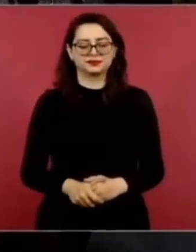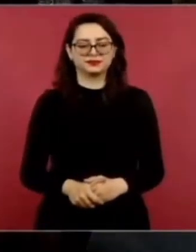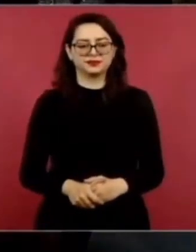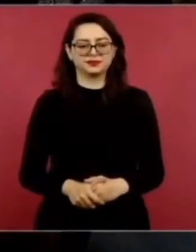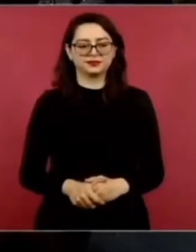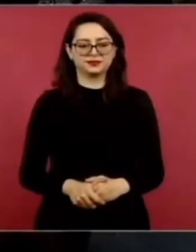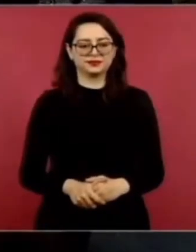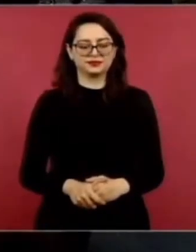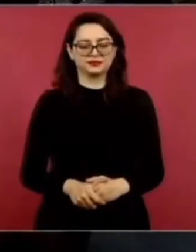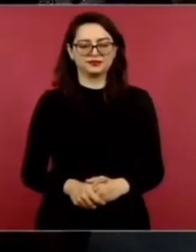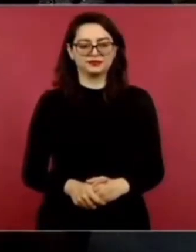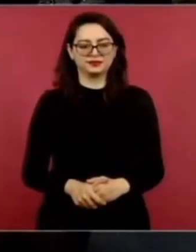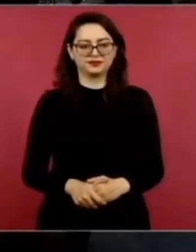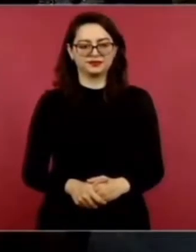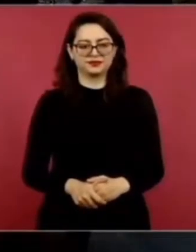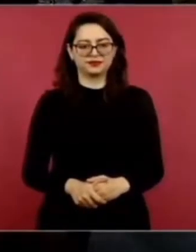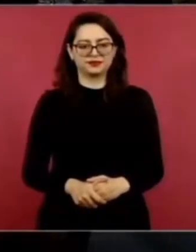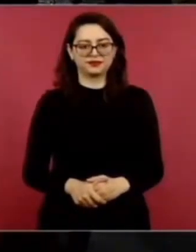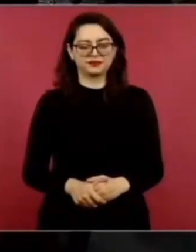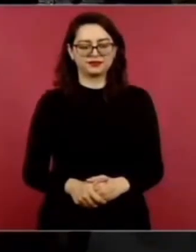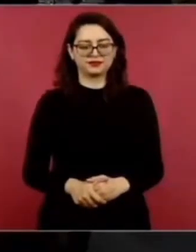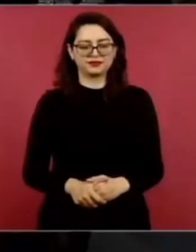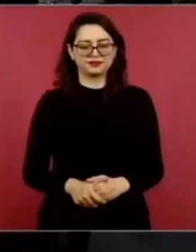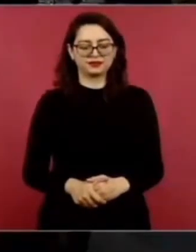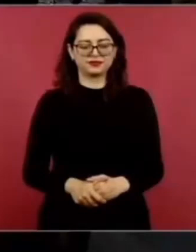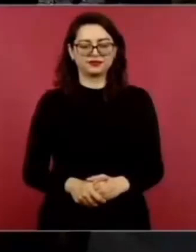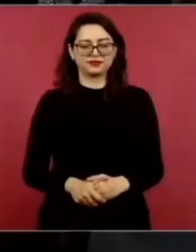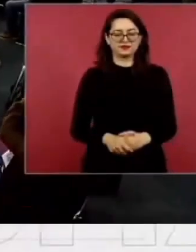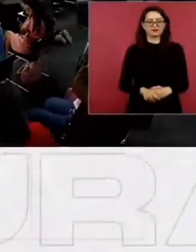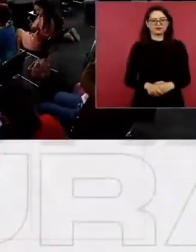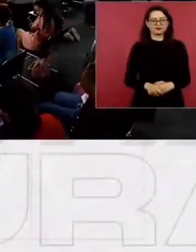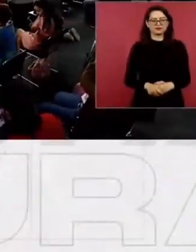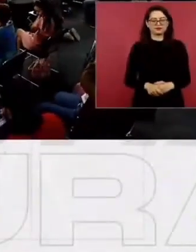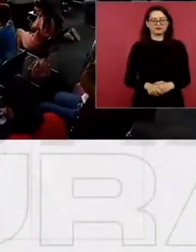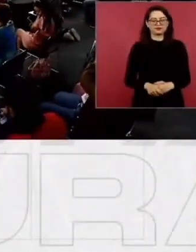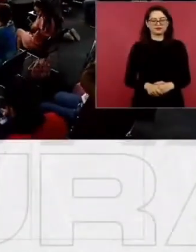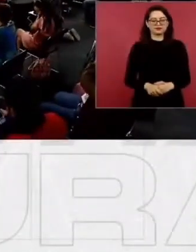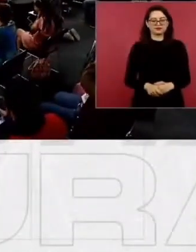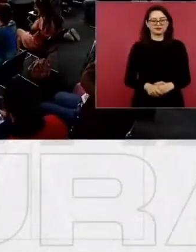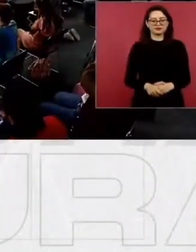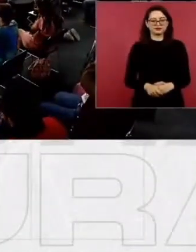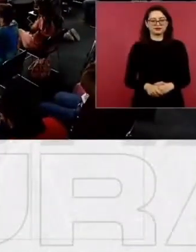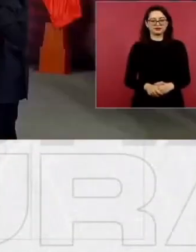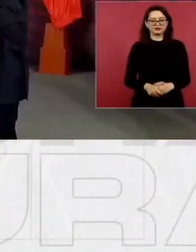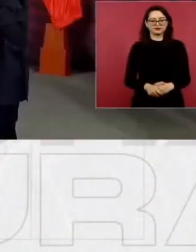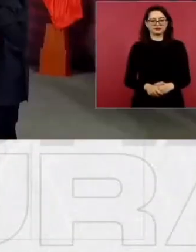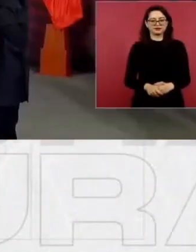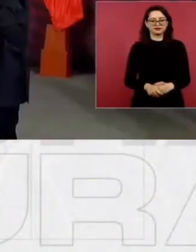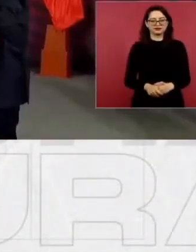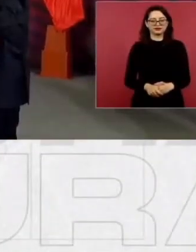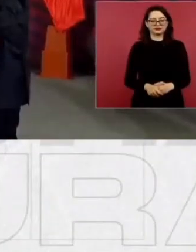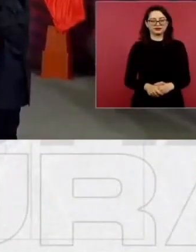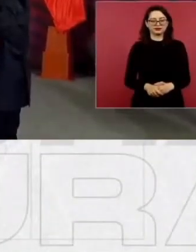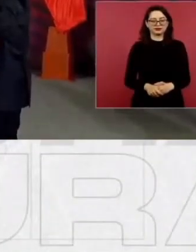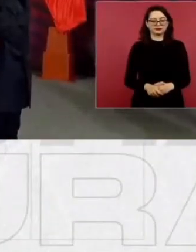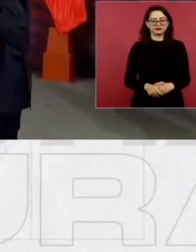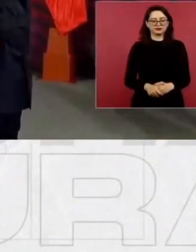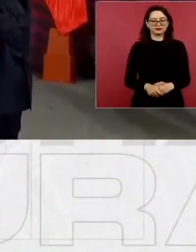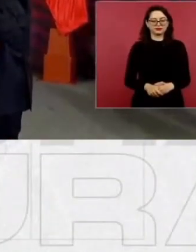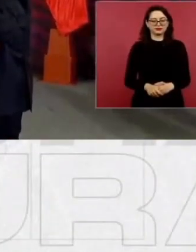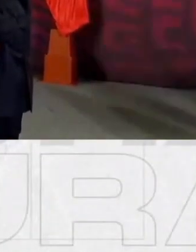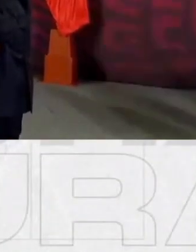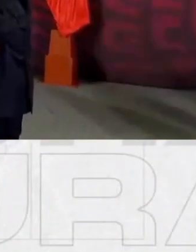Bueno, pues aquí no podemos dejar que entre la música desafortunadamente por cuestiones de copyright.